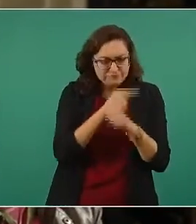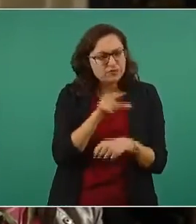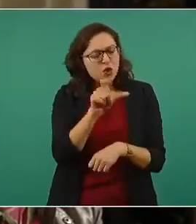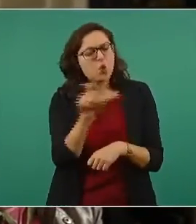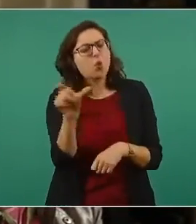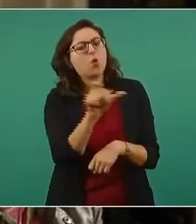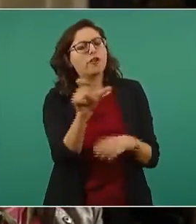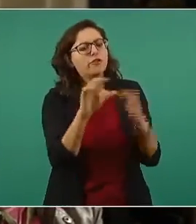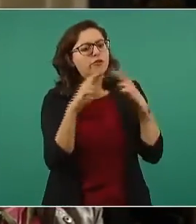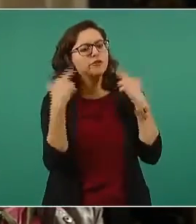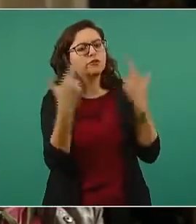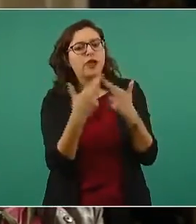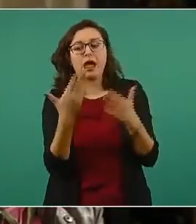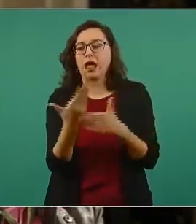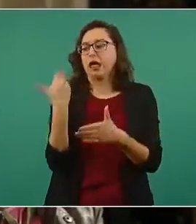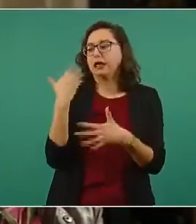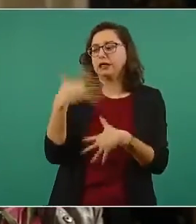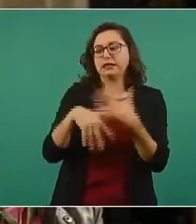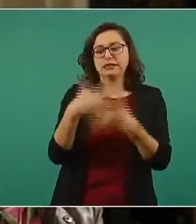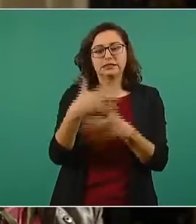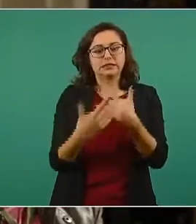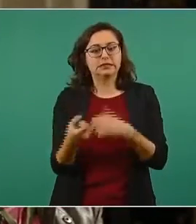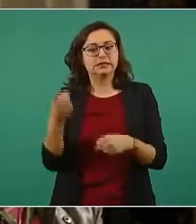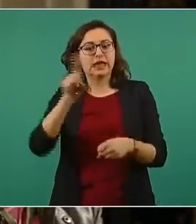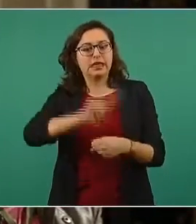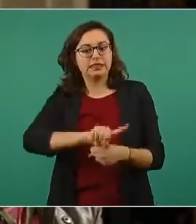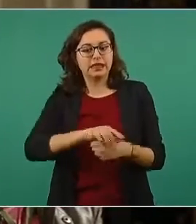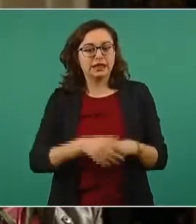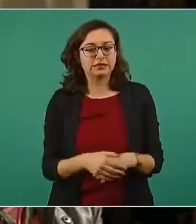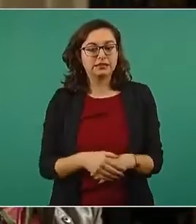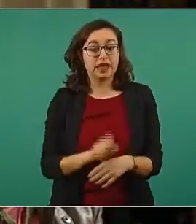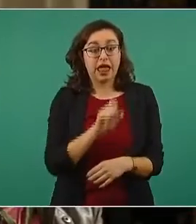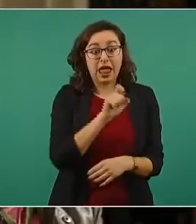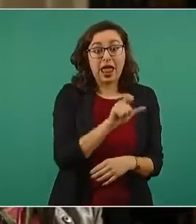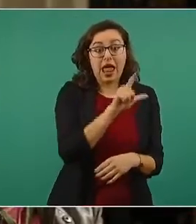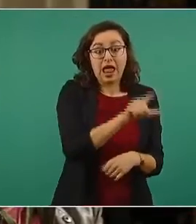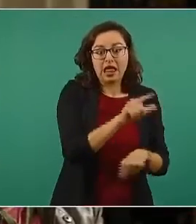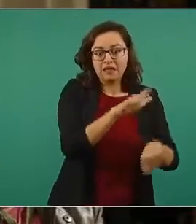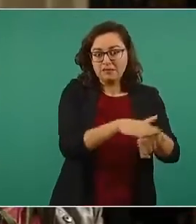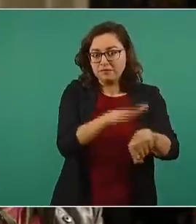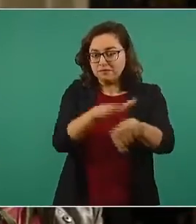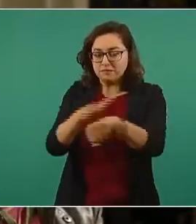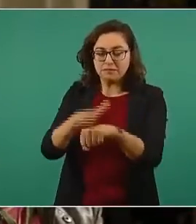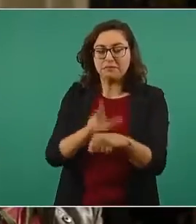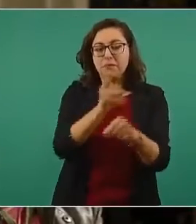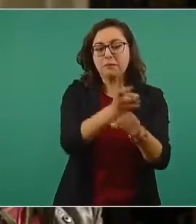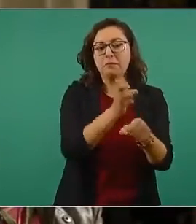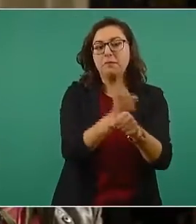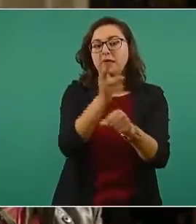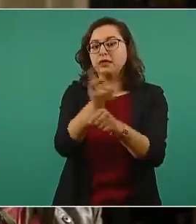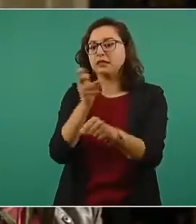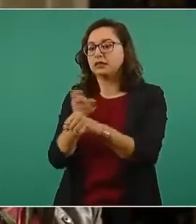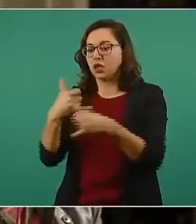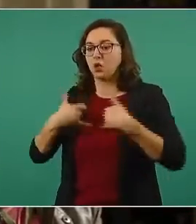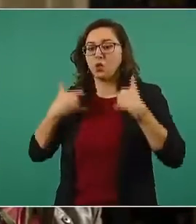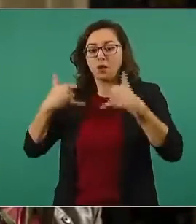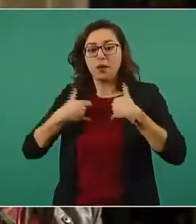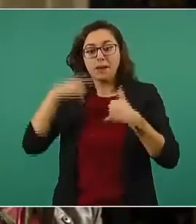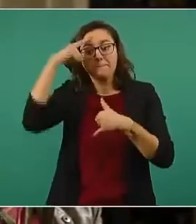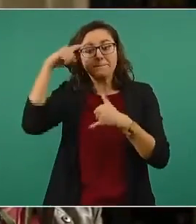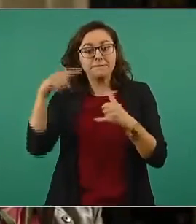esa reunión? Fue hace 15 días, donde él convocó a jóvenes, según, para construir la democracia.